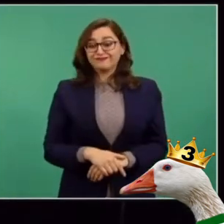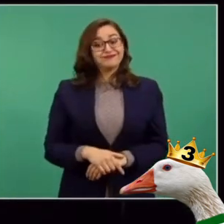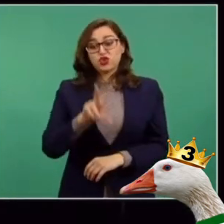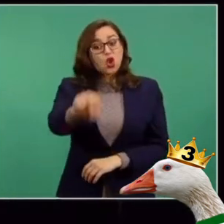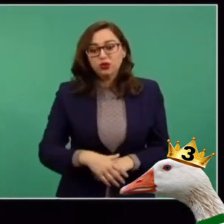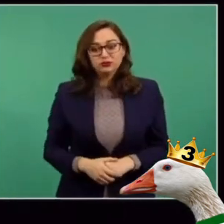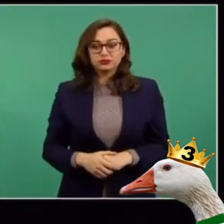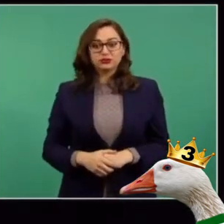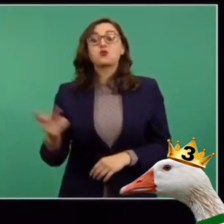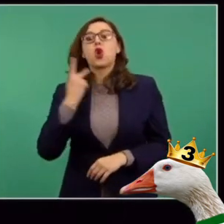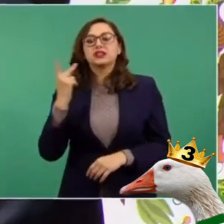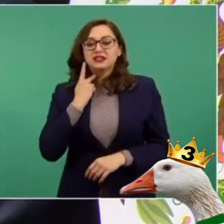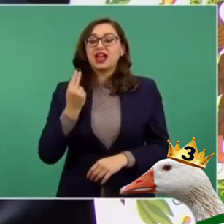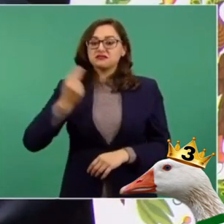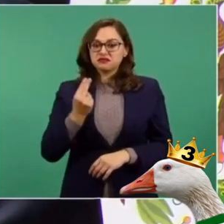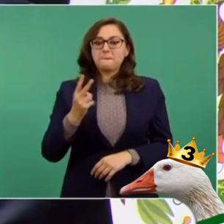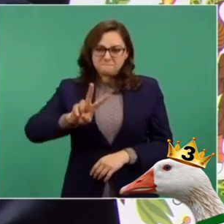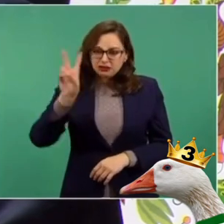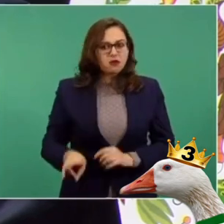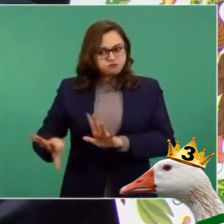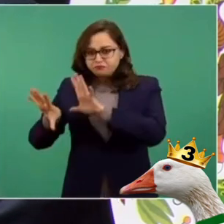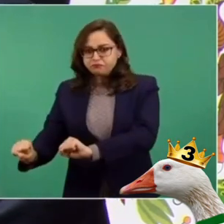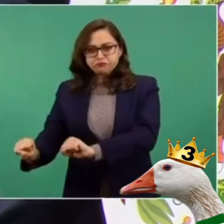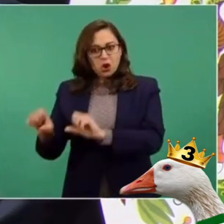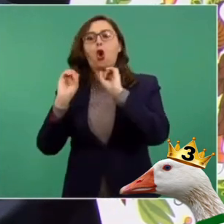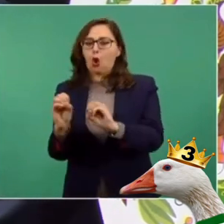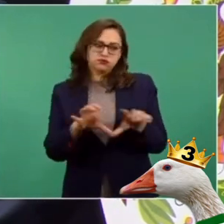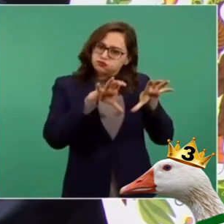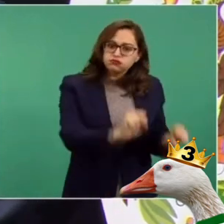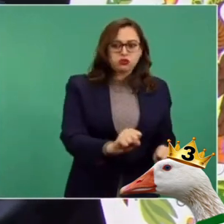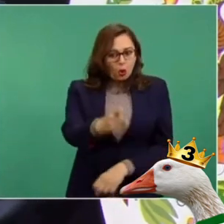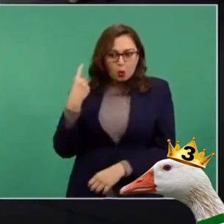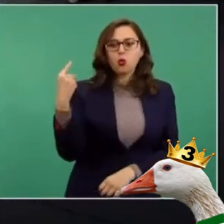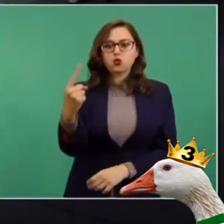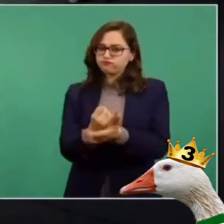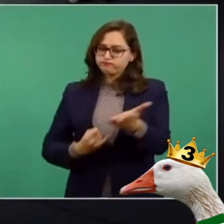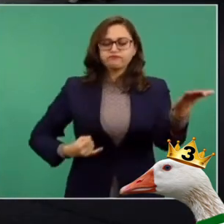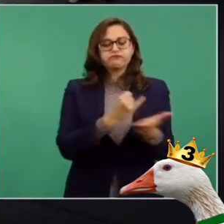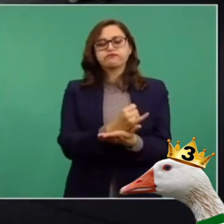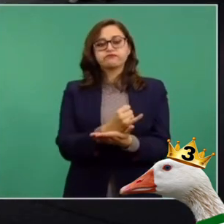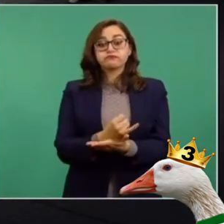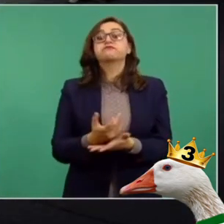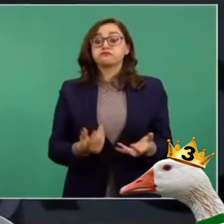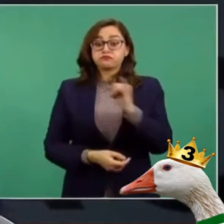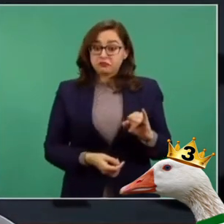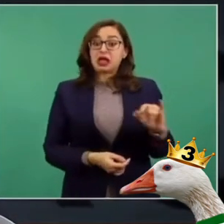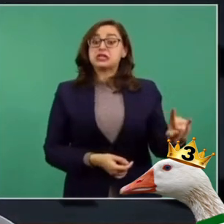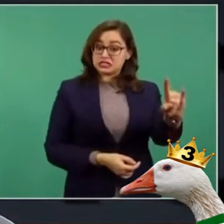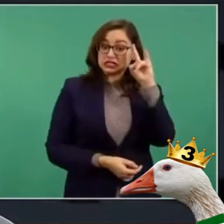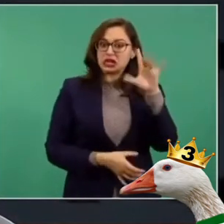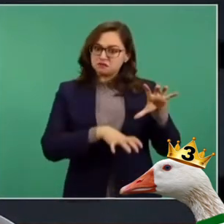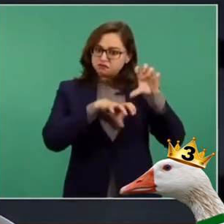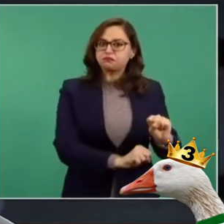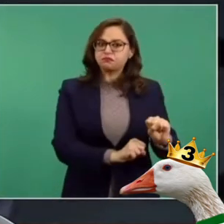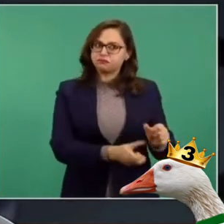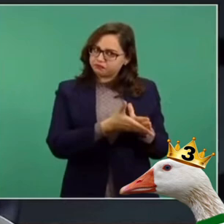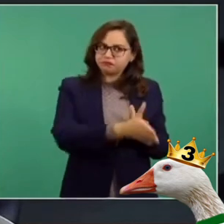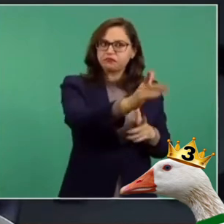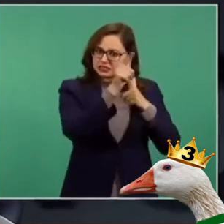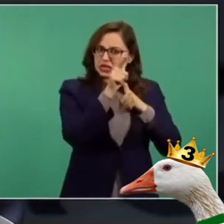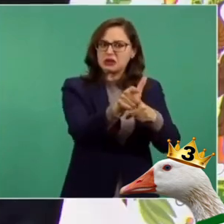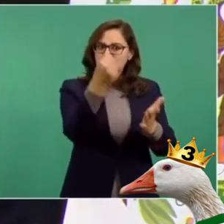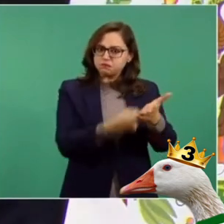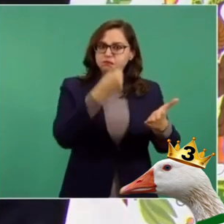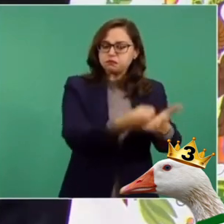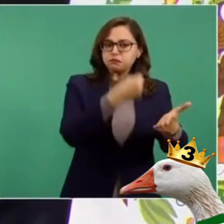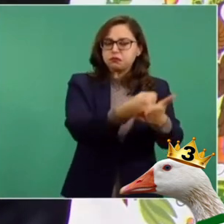El noble oficio de la política exige autenticidad y definiciones. Ser de izquierda es anclarnos en nuestros ideales y principios.